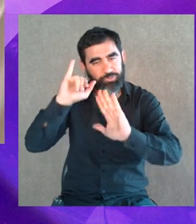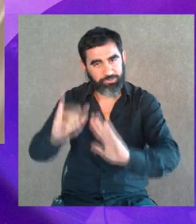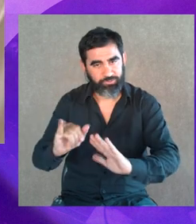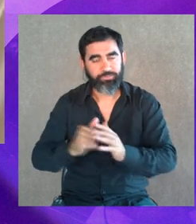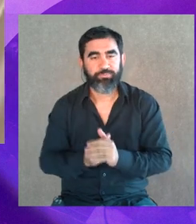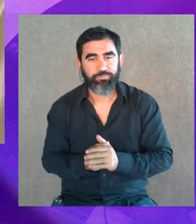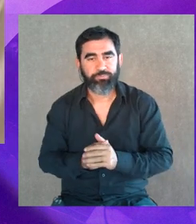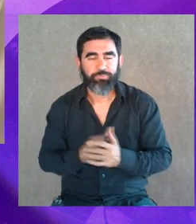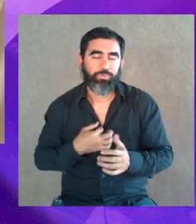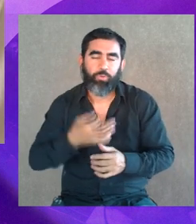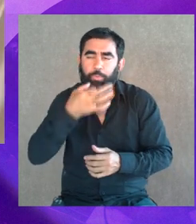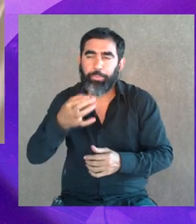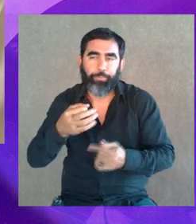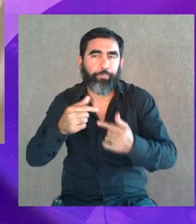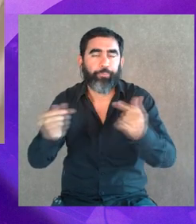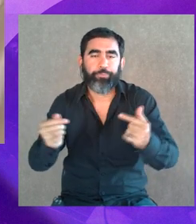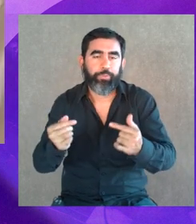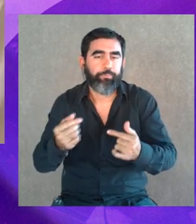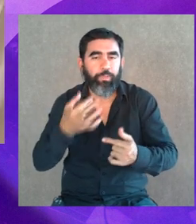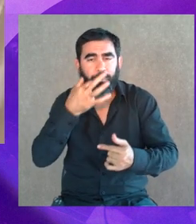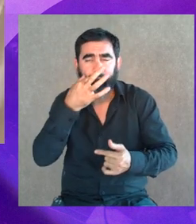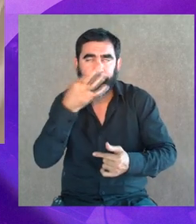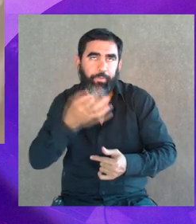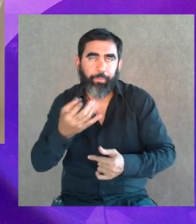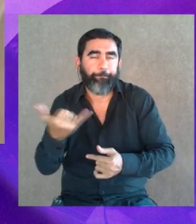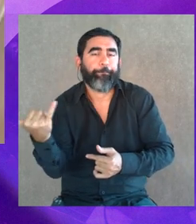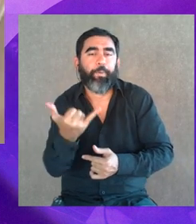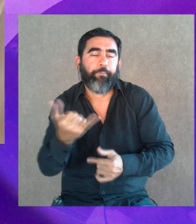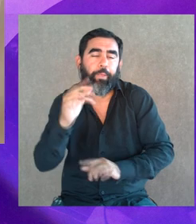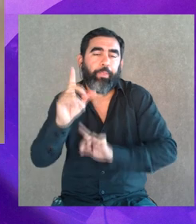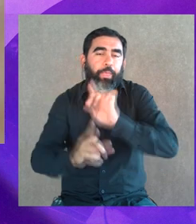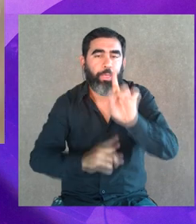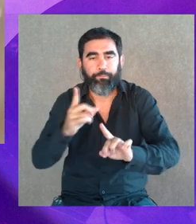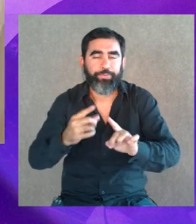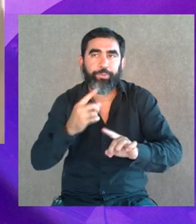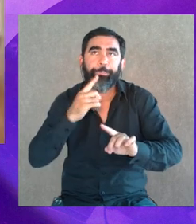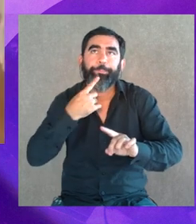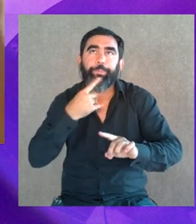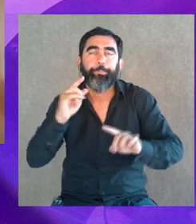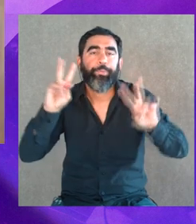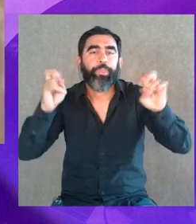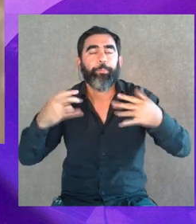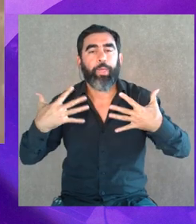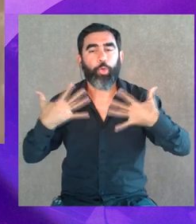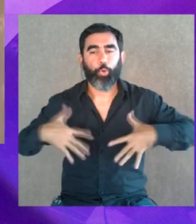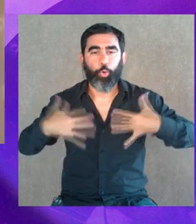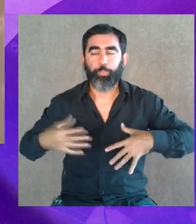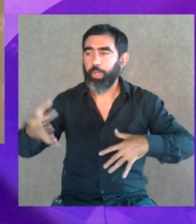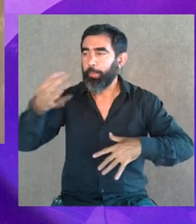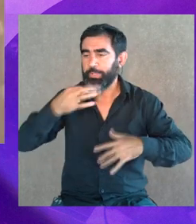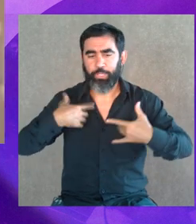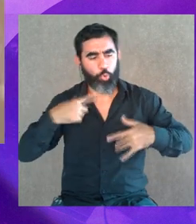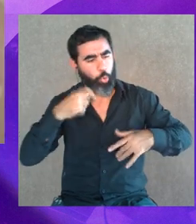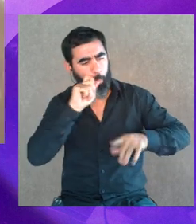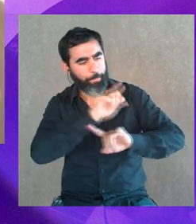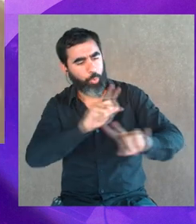Estoy hablando de cosas totalmente tontas, de repente, de vestimenta. Sí, sí. Que me digan lo que me